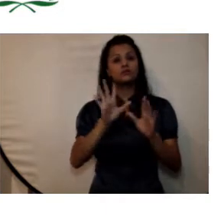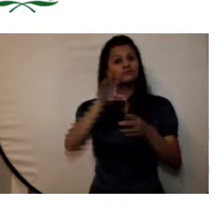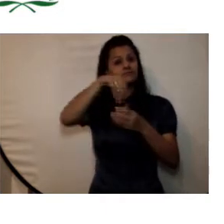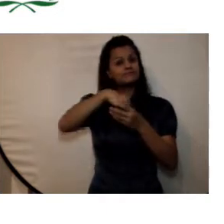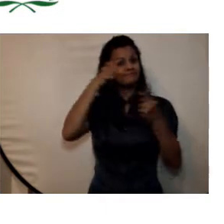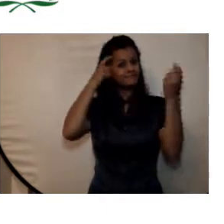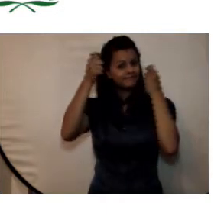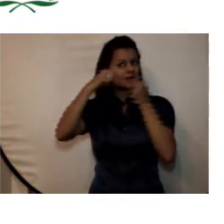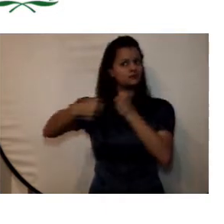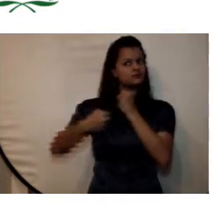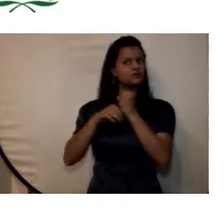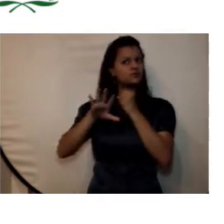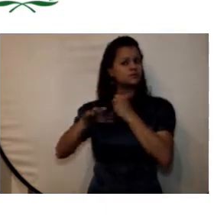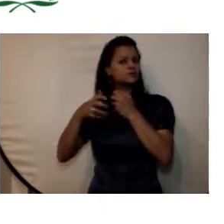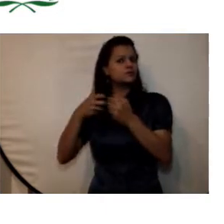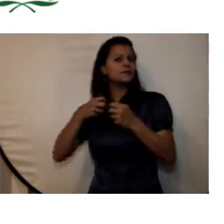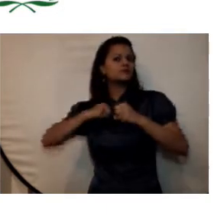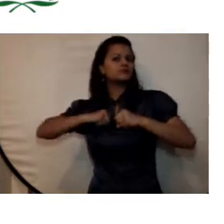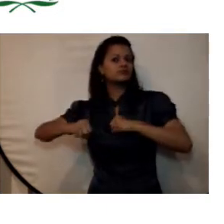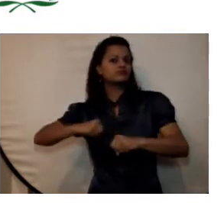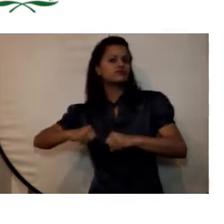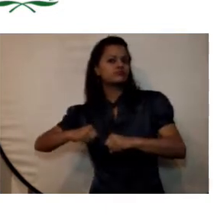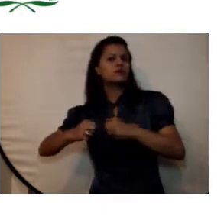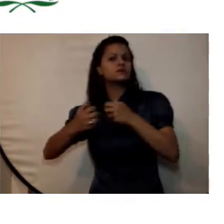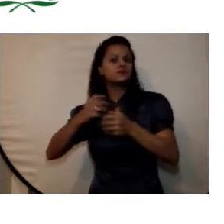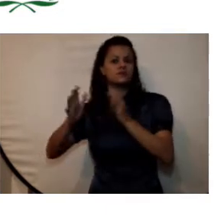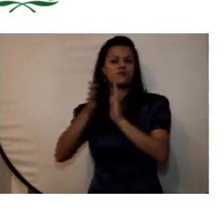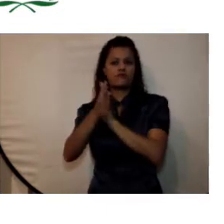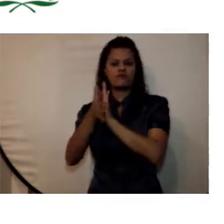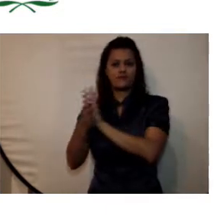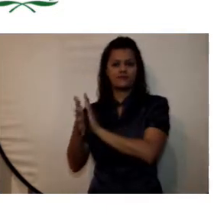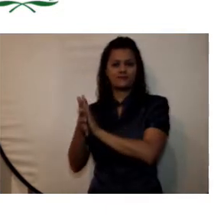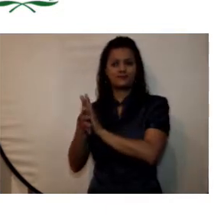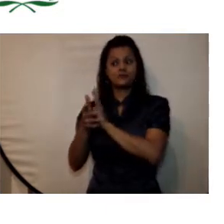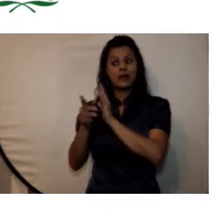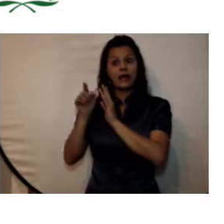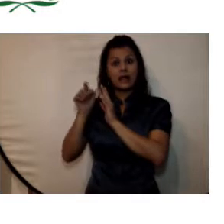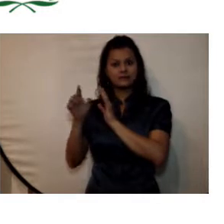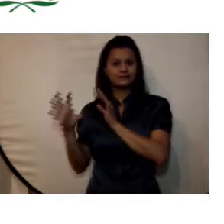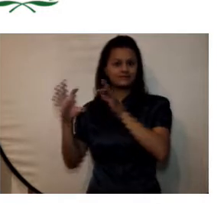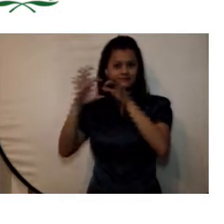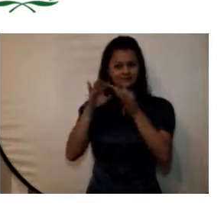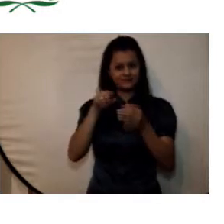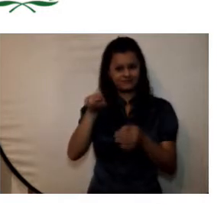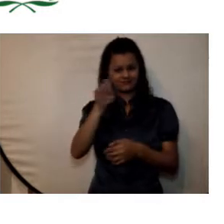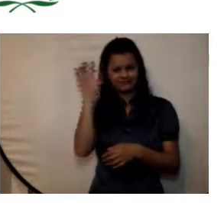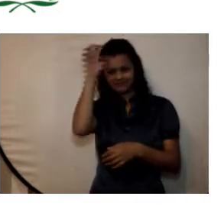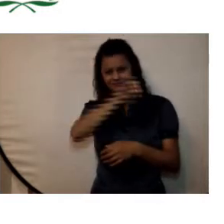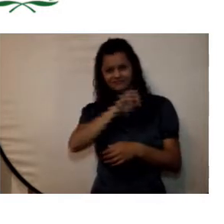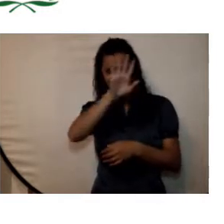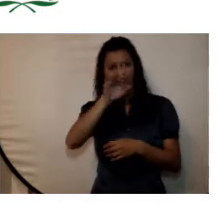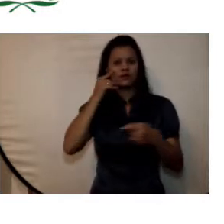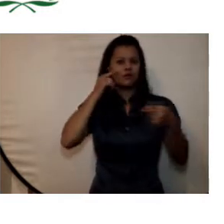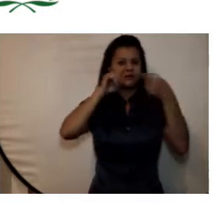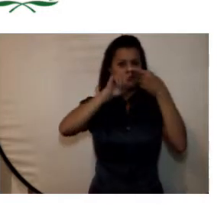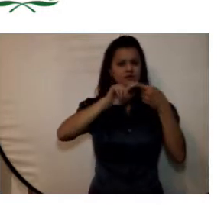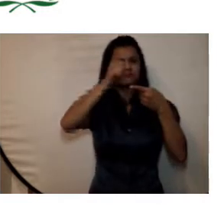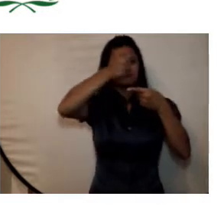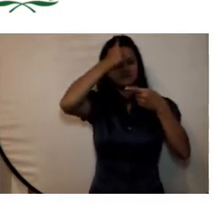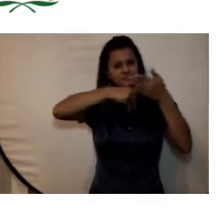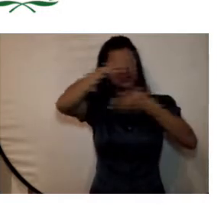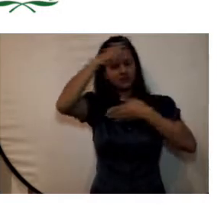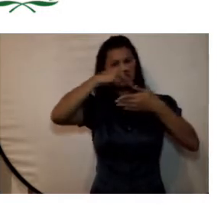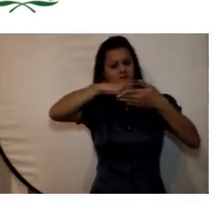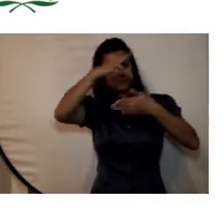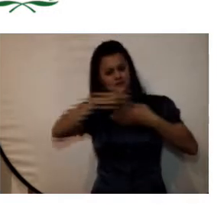gestión unos sistemas de información ese sistema de información está articulado como ustedes lo pueden ver de objetivo megaproyecto proyecto producto tarea